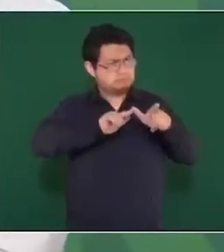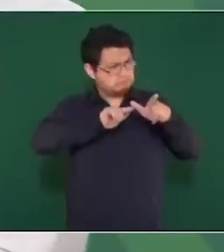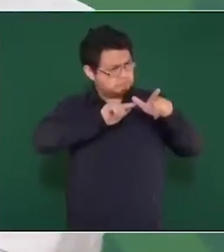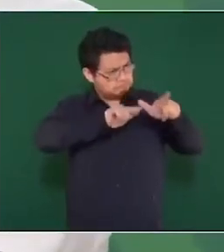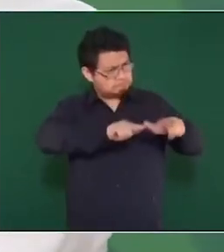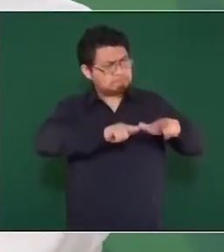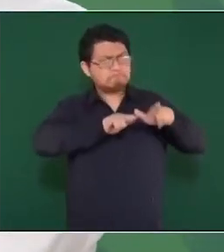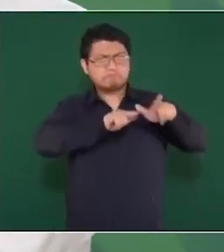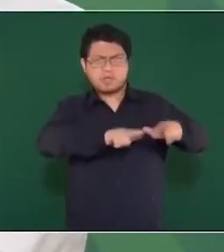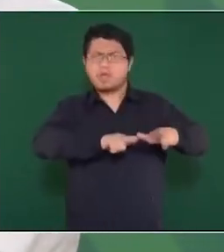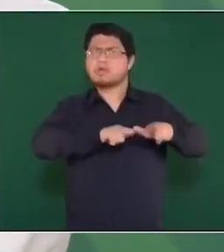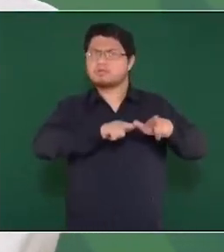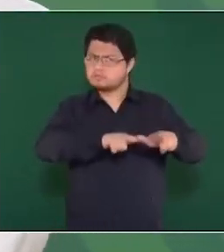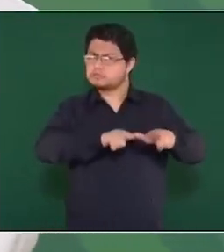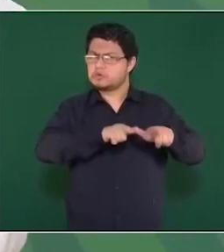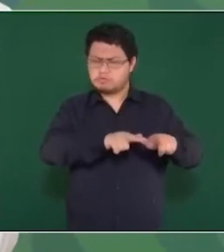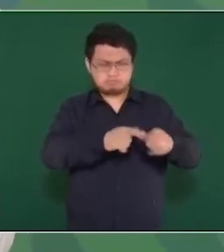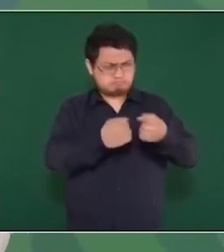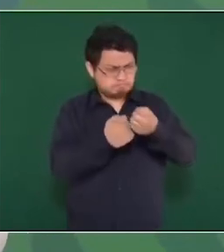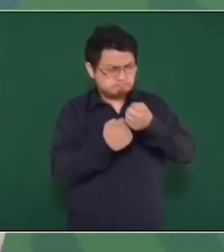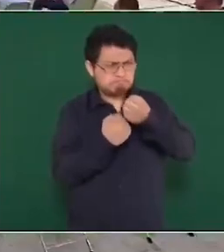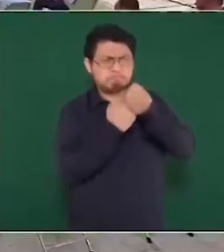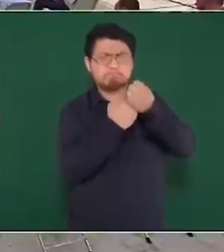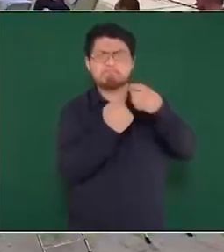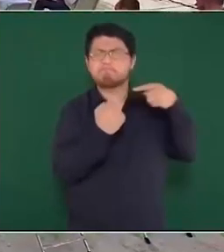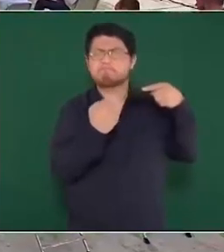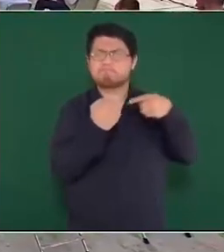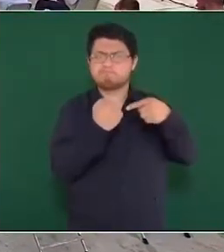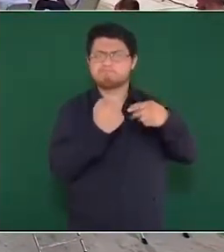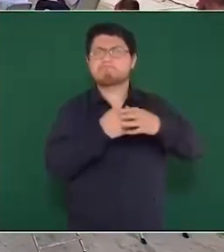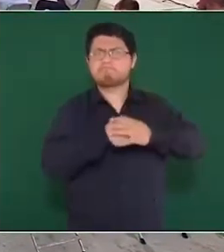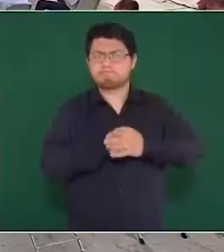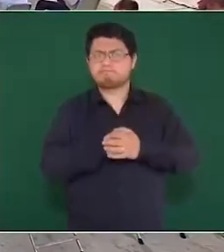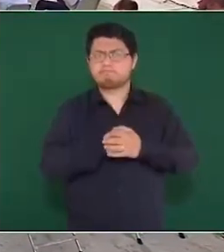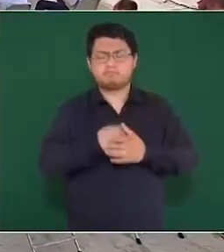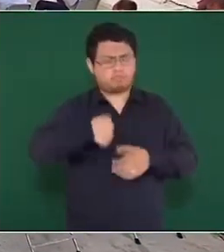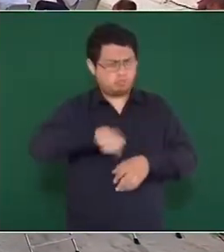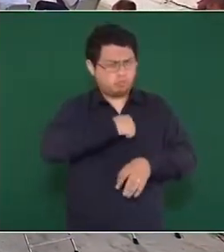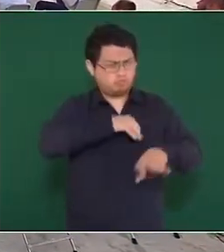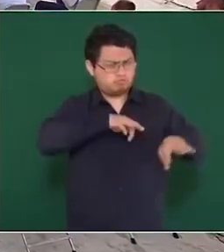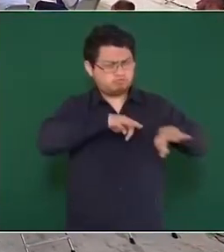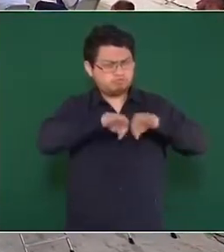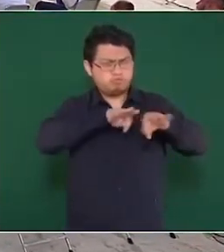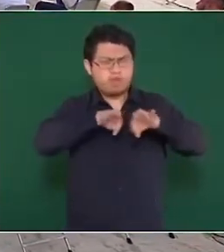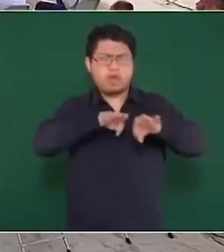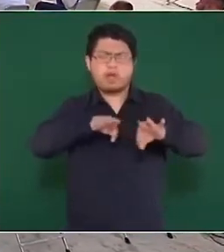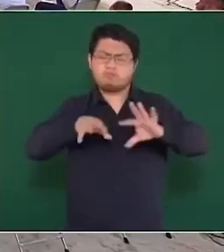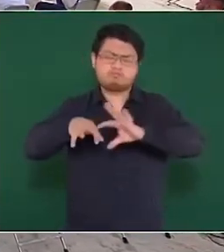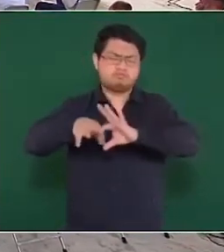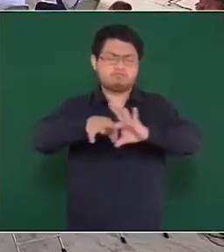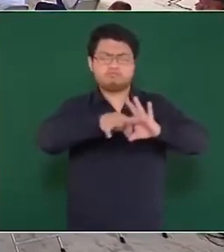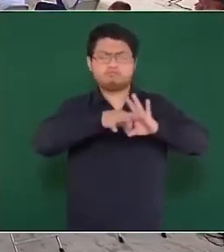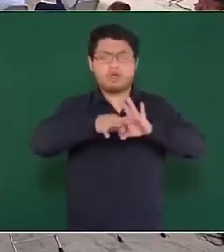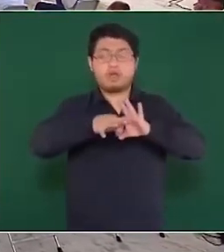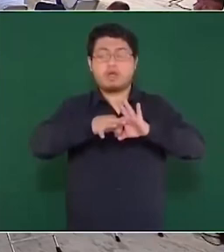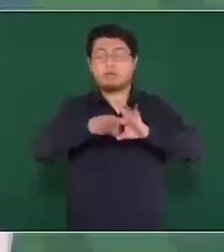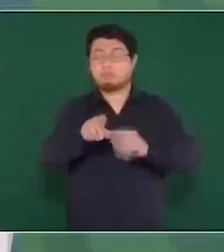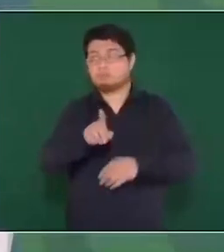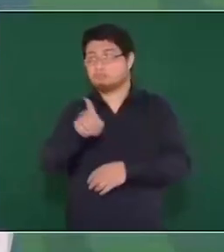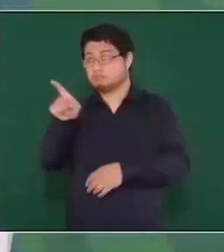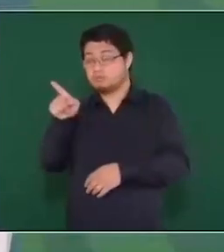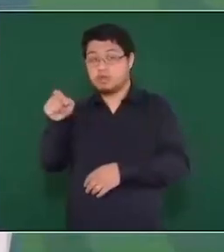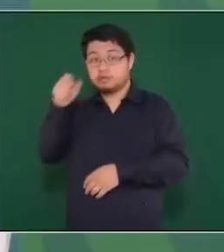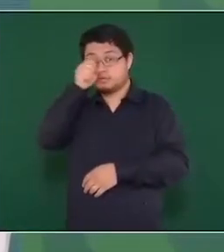haciendo. Está trabajando de manera conjunta la Secretaría de la